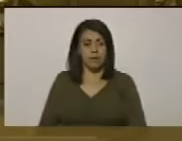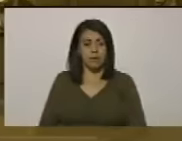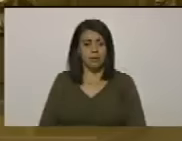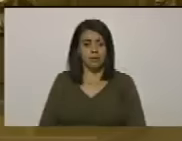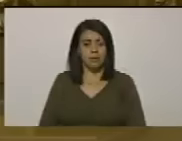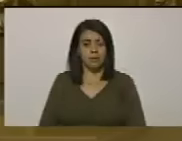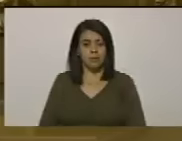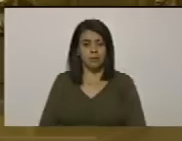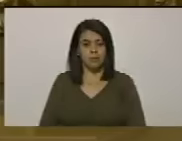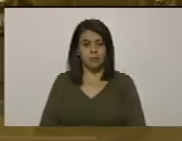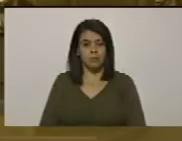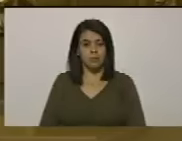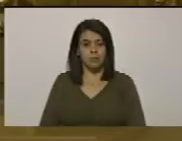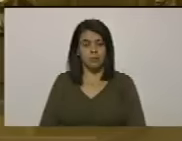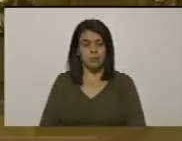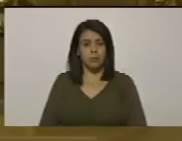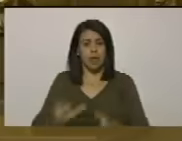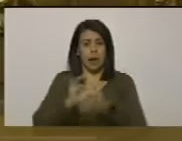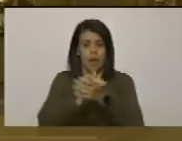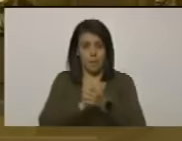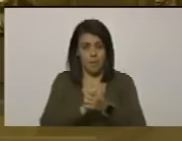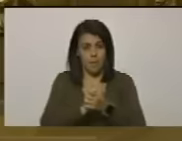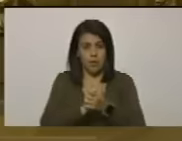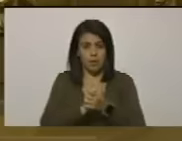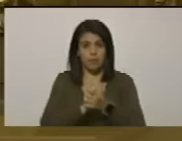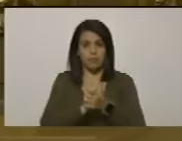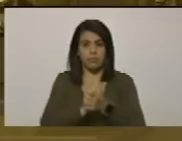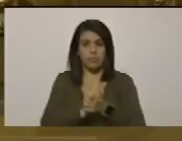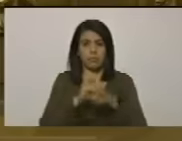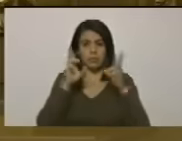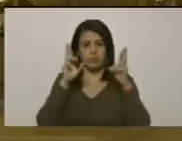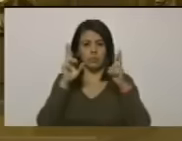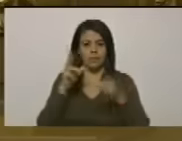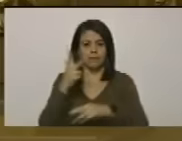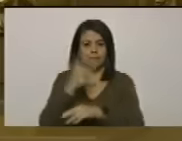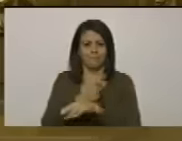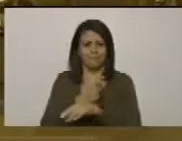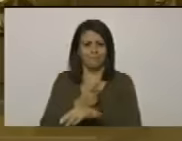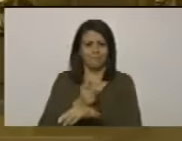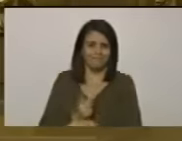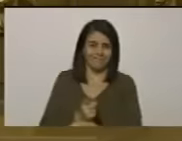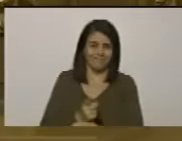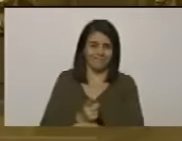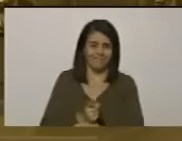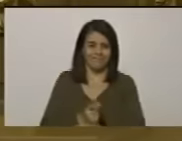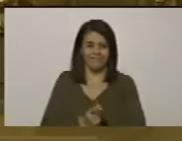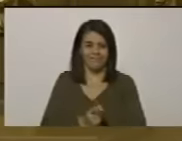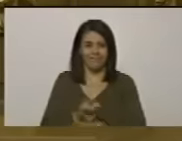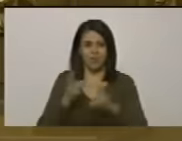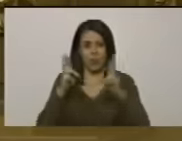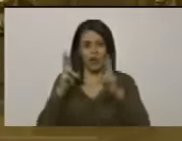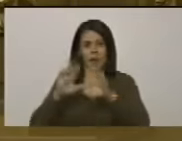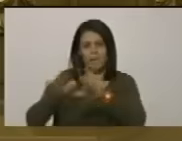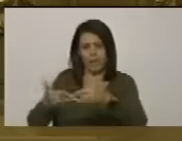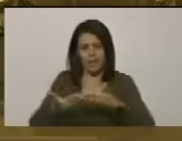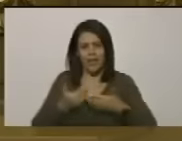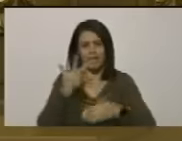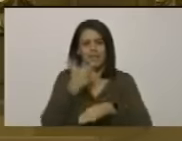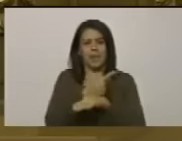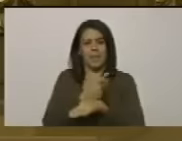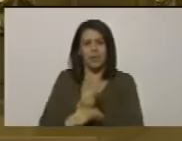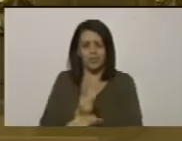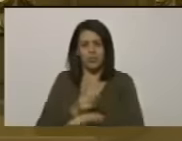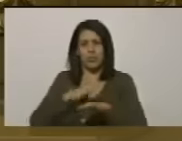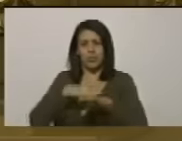pero amiga y amigo ojalá me dé tres minutos señor presidente ojalá me dé tres minutos me lo regale porque